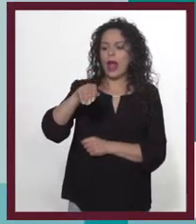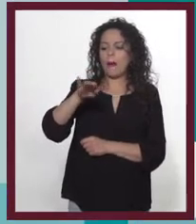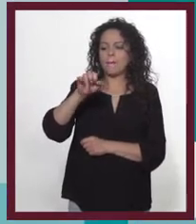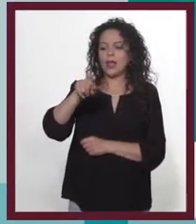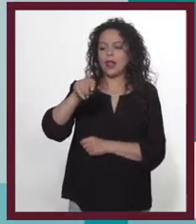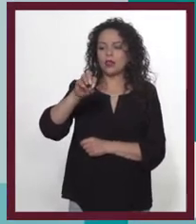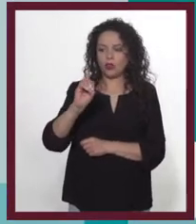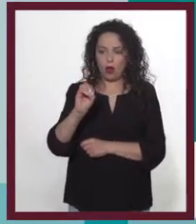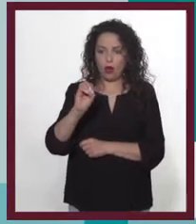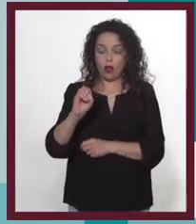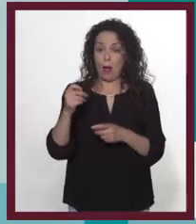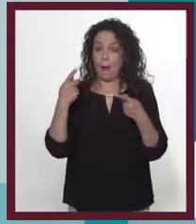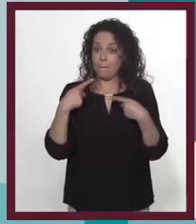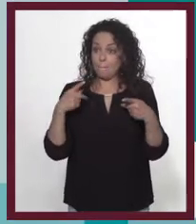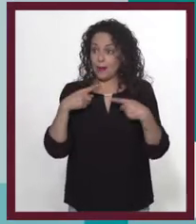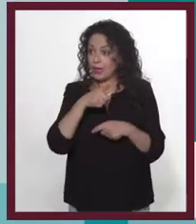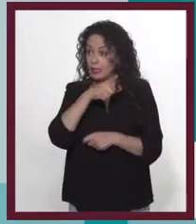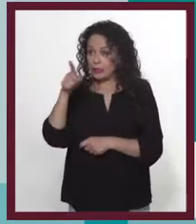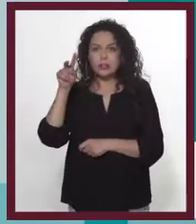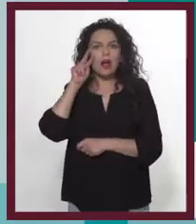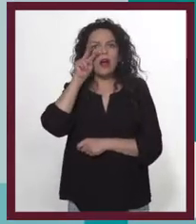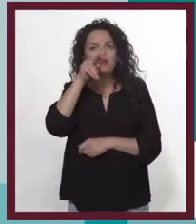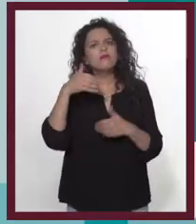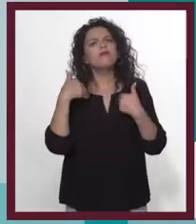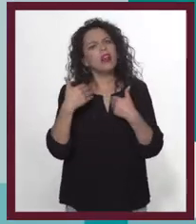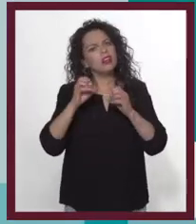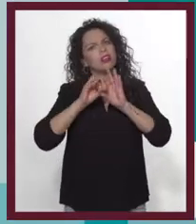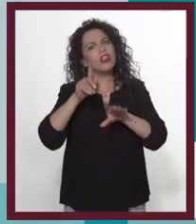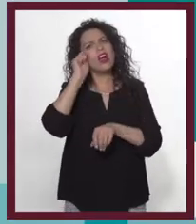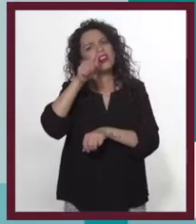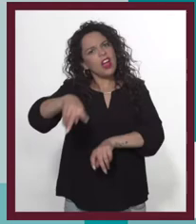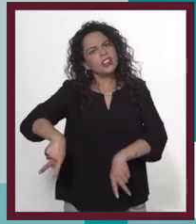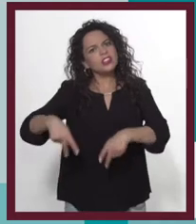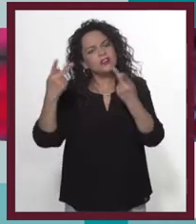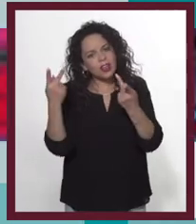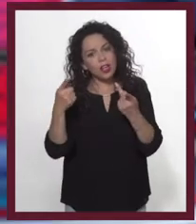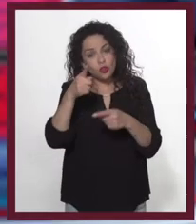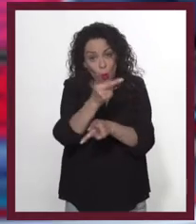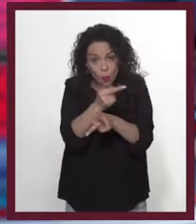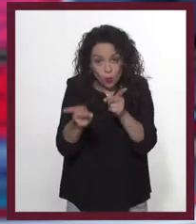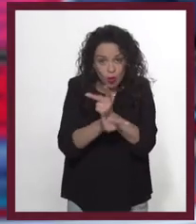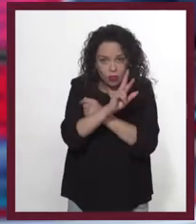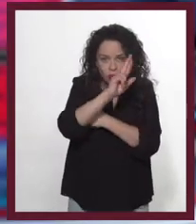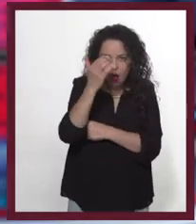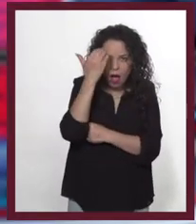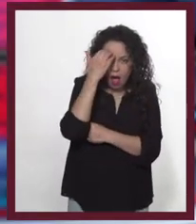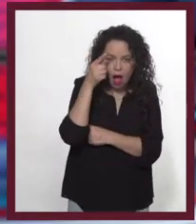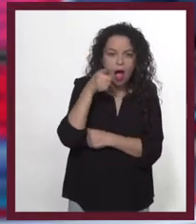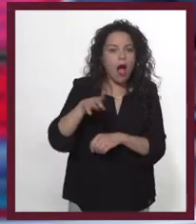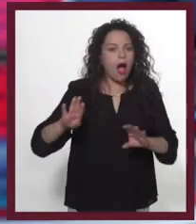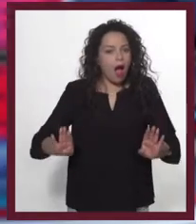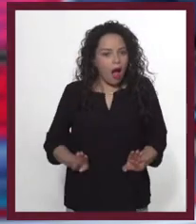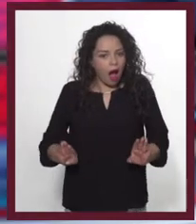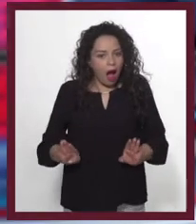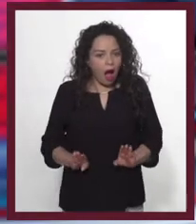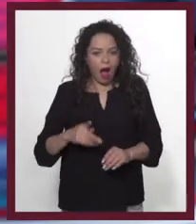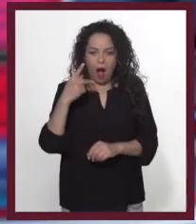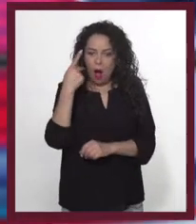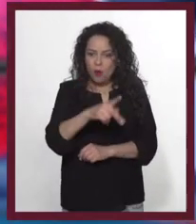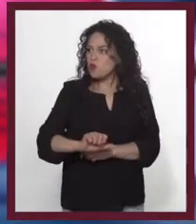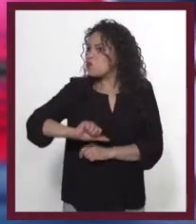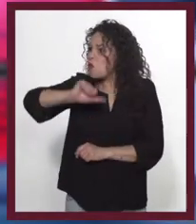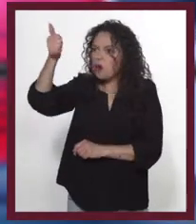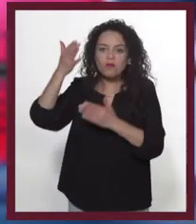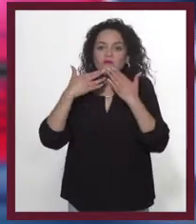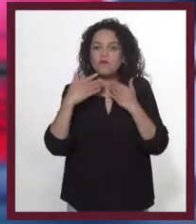posicionamiento. Se trata de que tu público tenga muy claro lo que vendes y que reconozca tu producto con una particularidad que